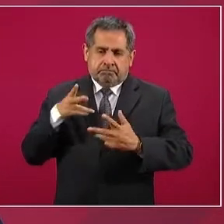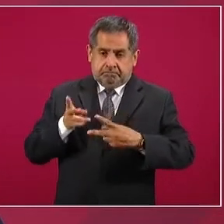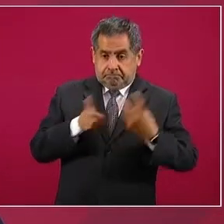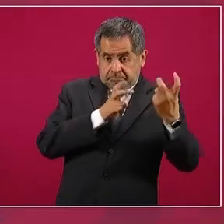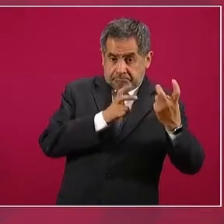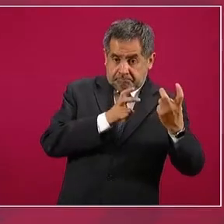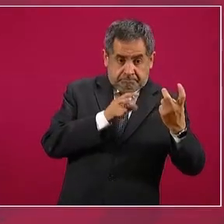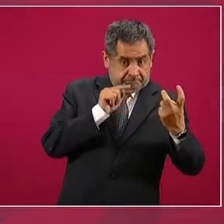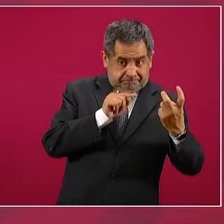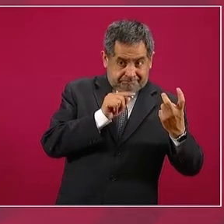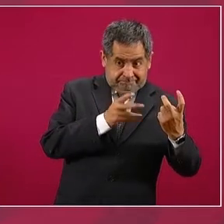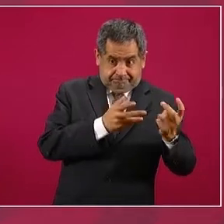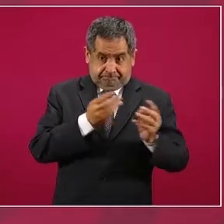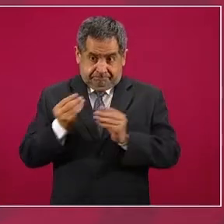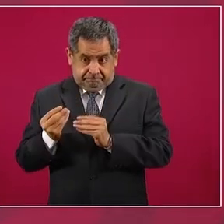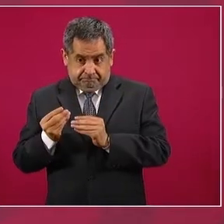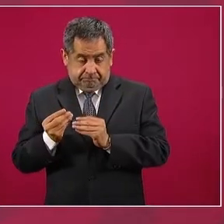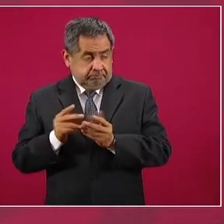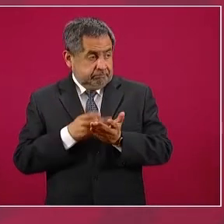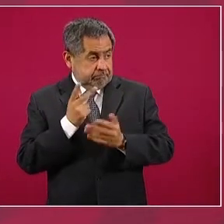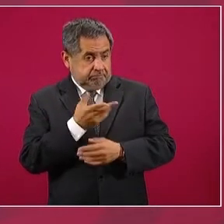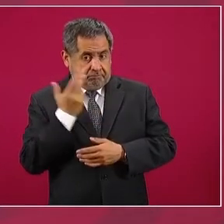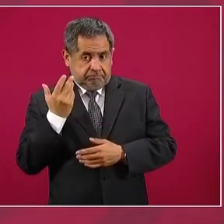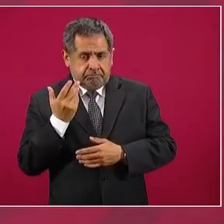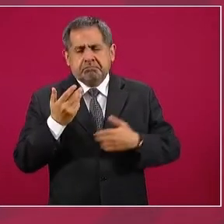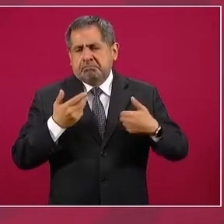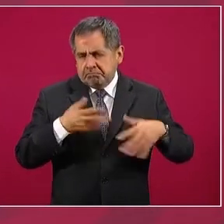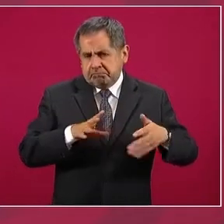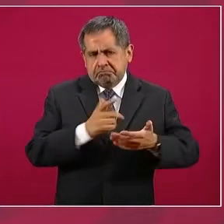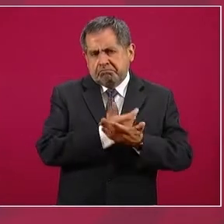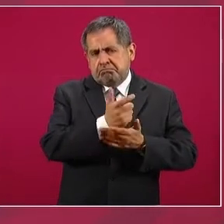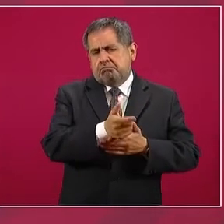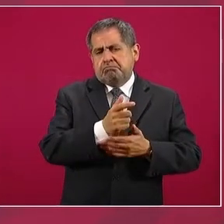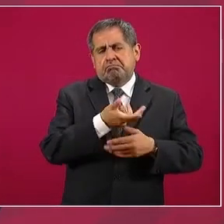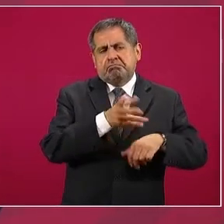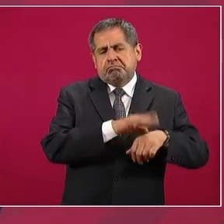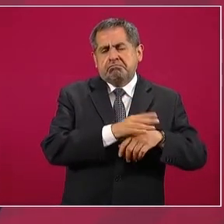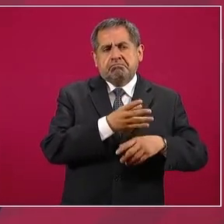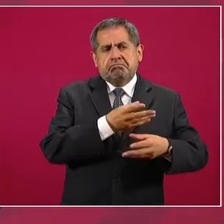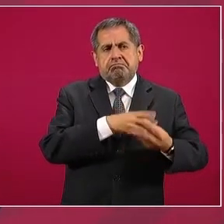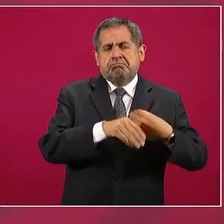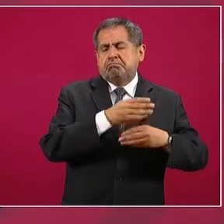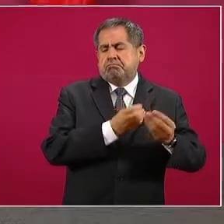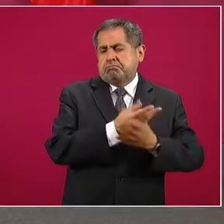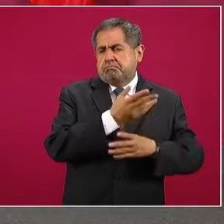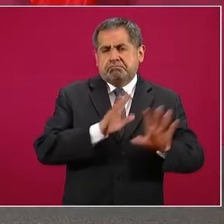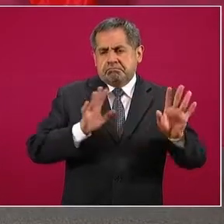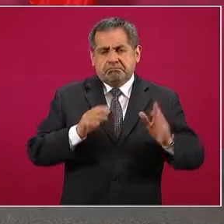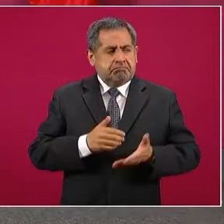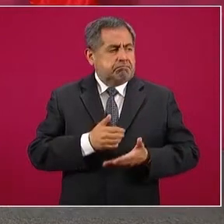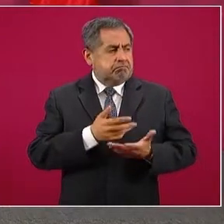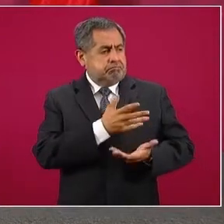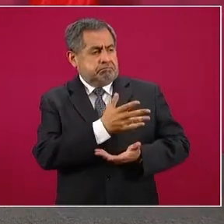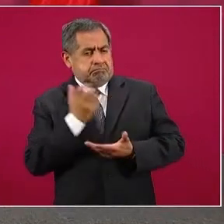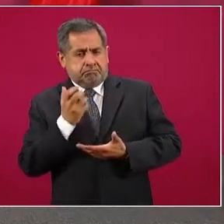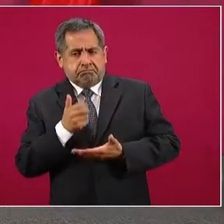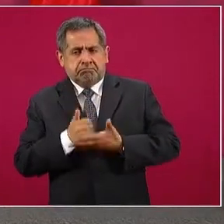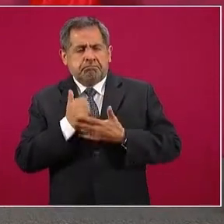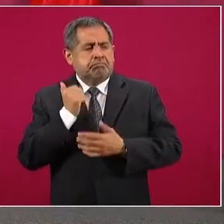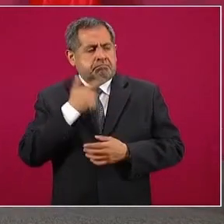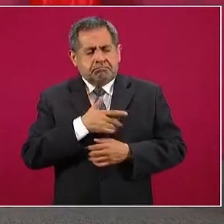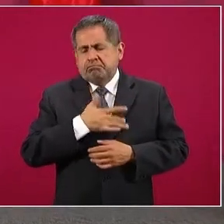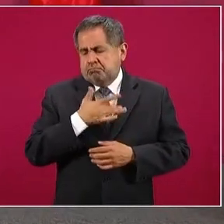y que eso ayude al acusado,